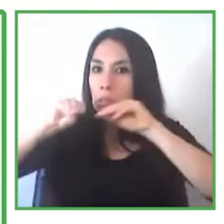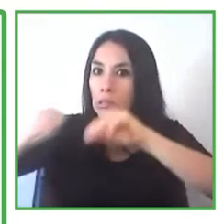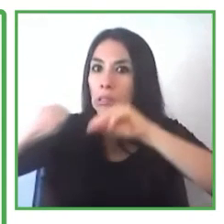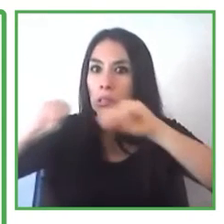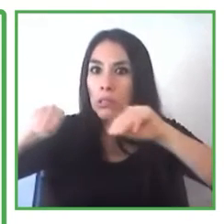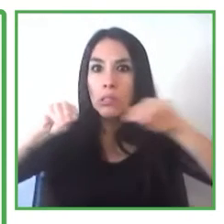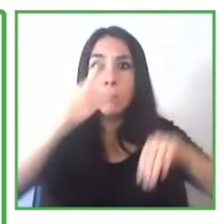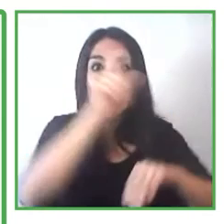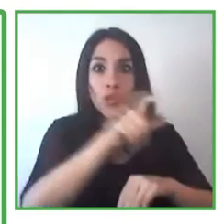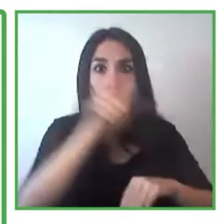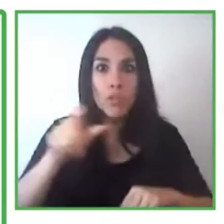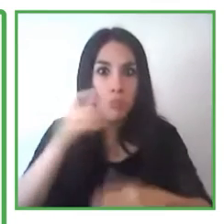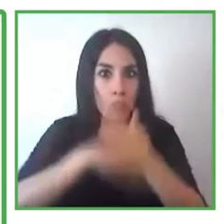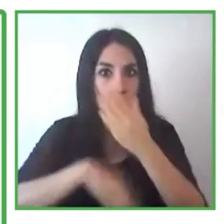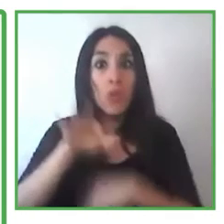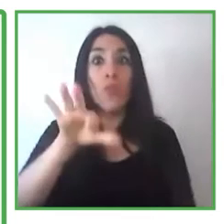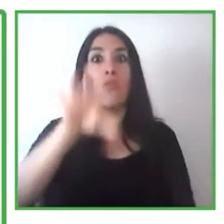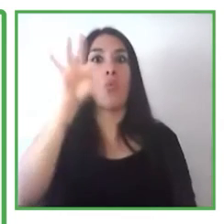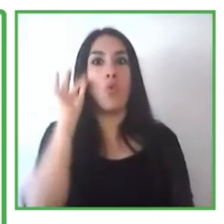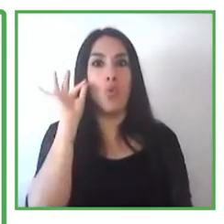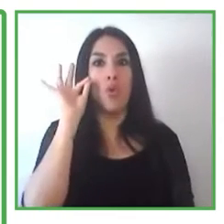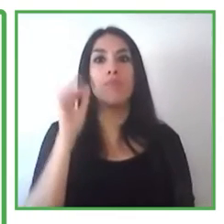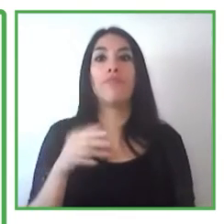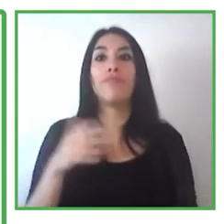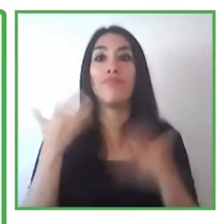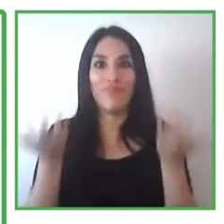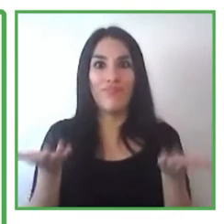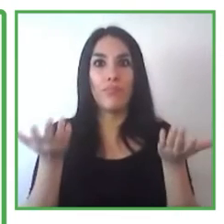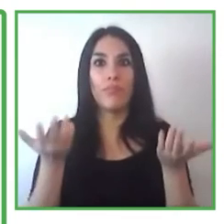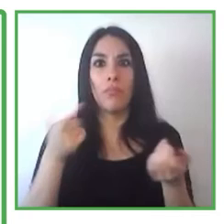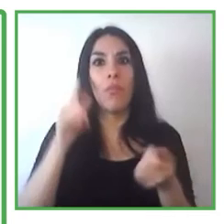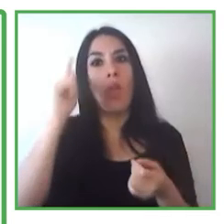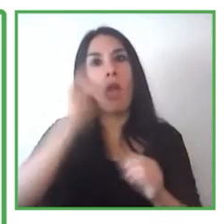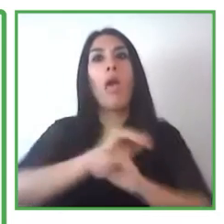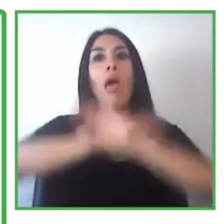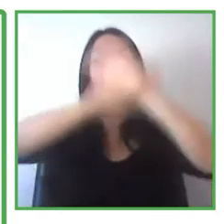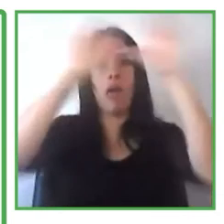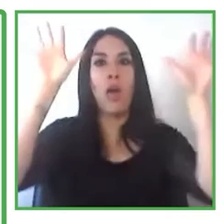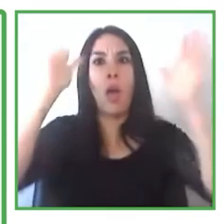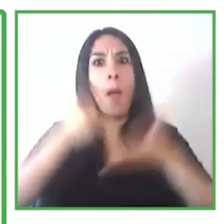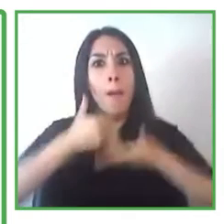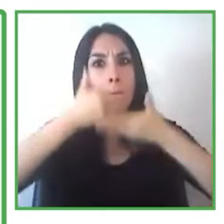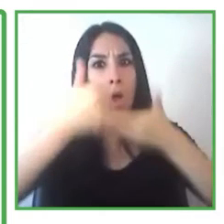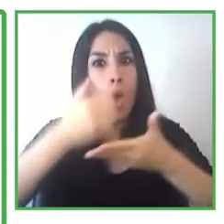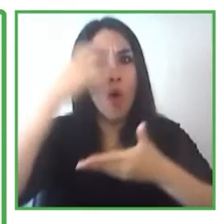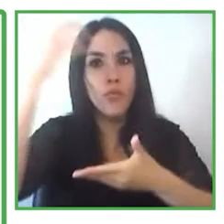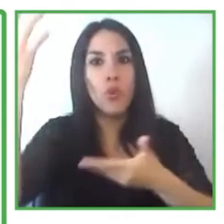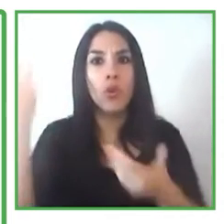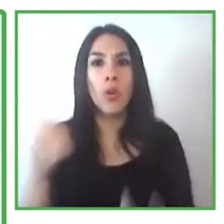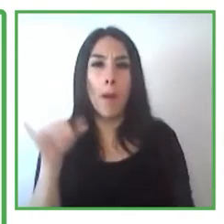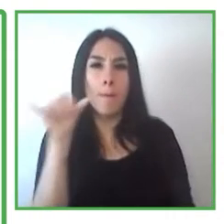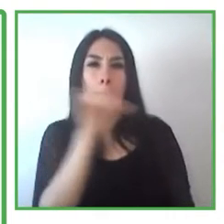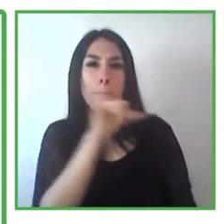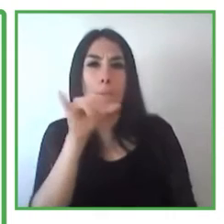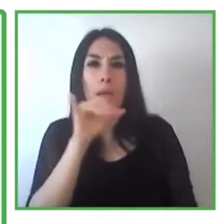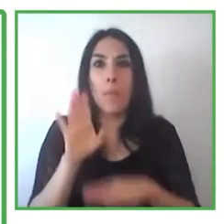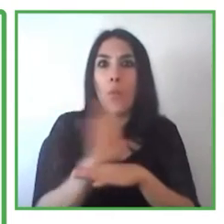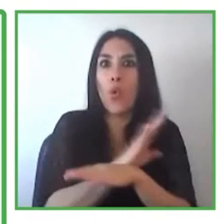reciben un subsidio económico. Algunos le llaman beca, pero en realidad nosotros no somos